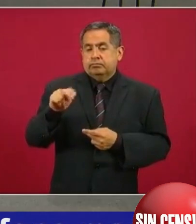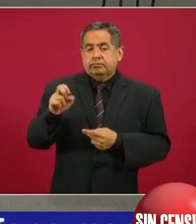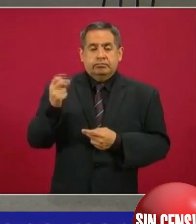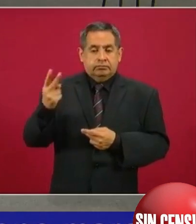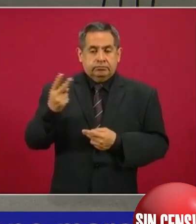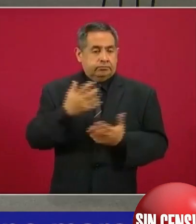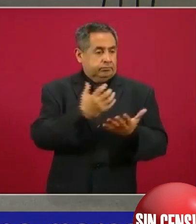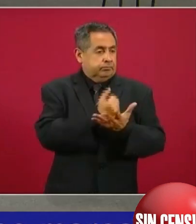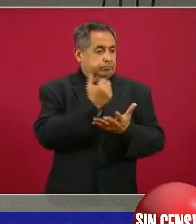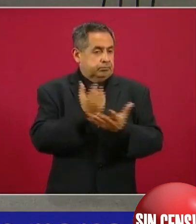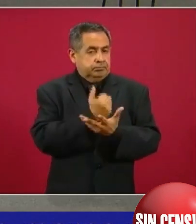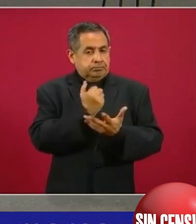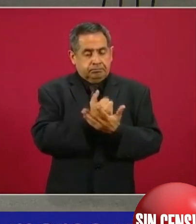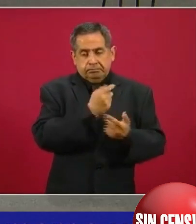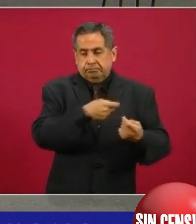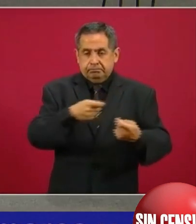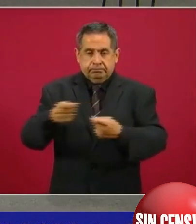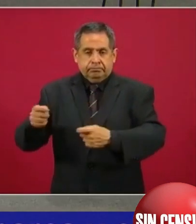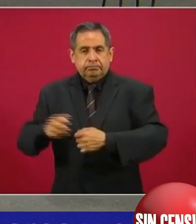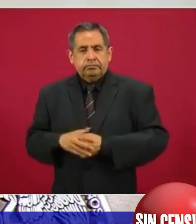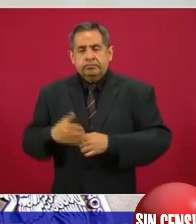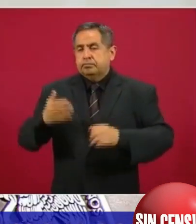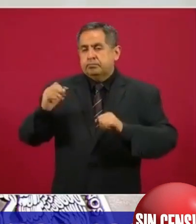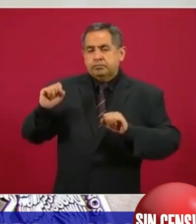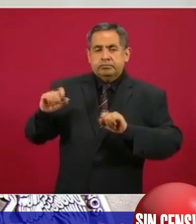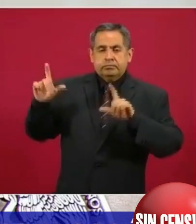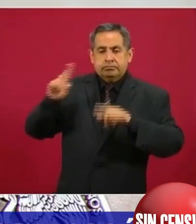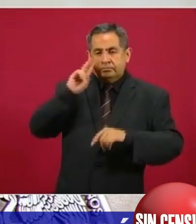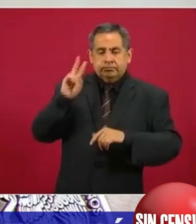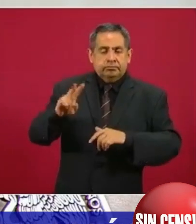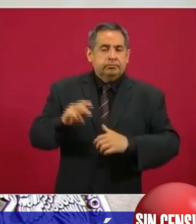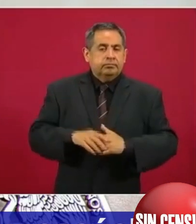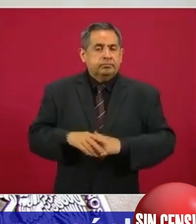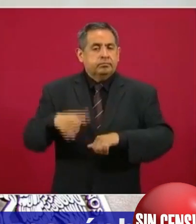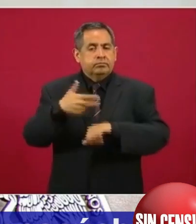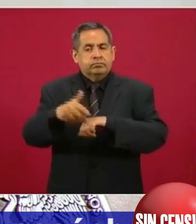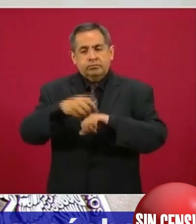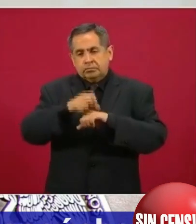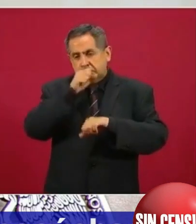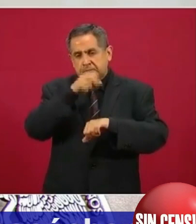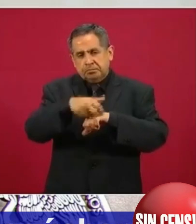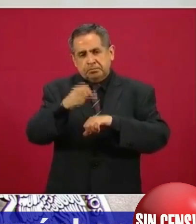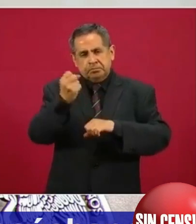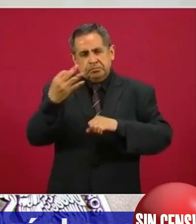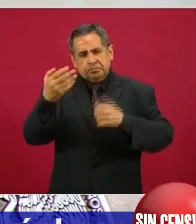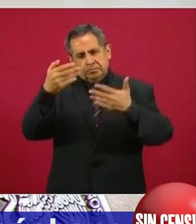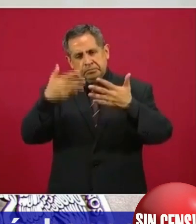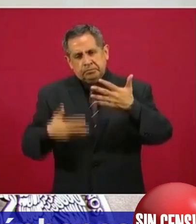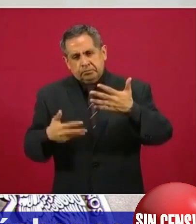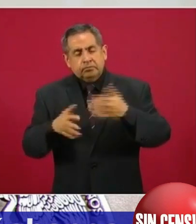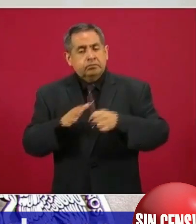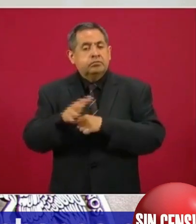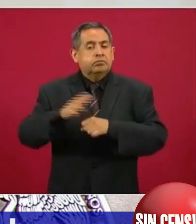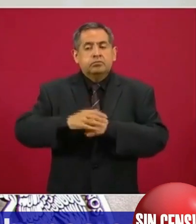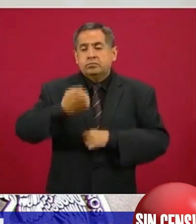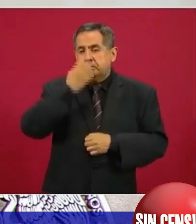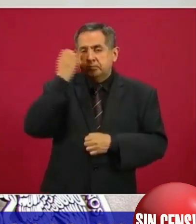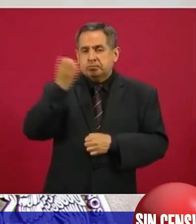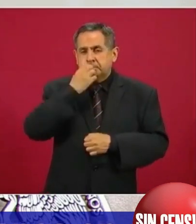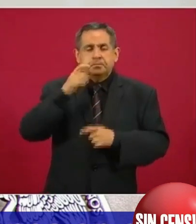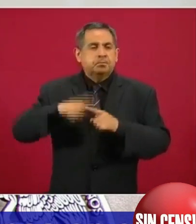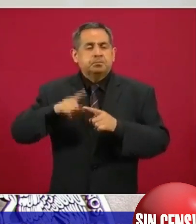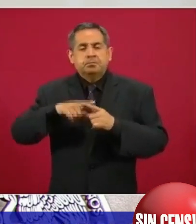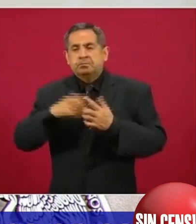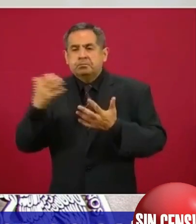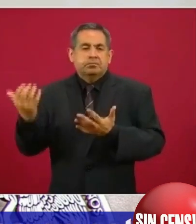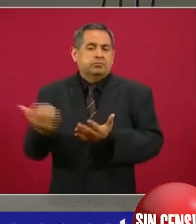A continuación, vamos a ver los números ganadores y las escuelas ganadoras en